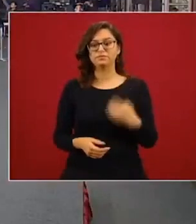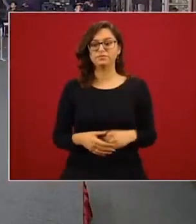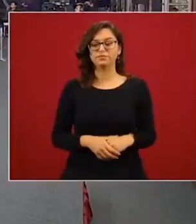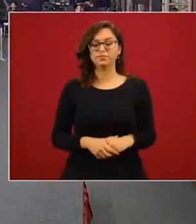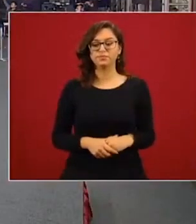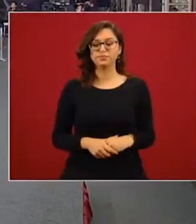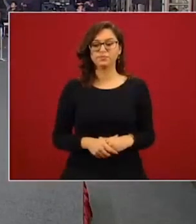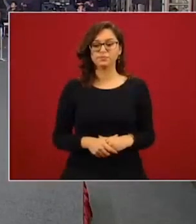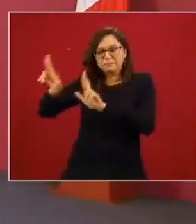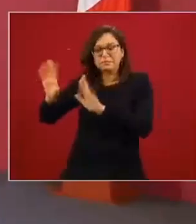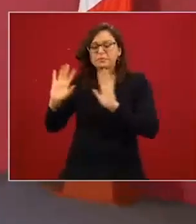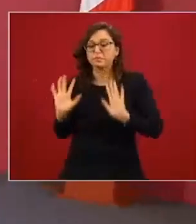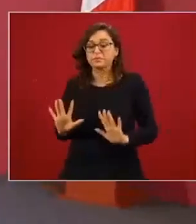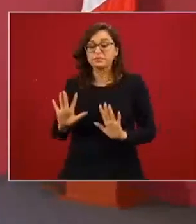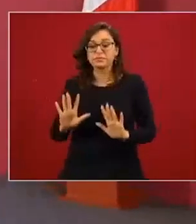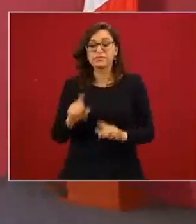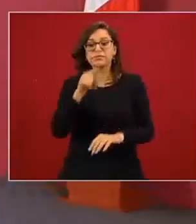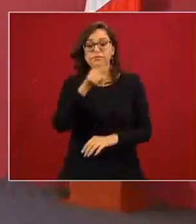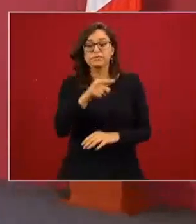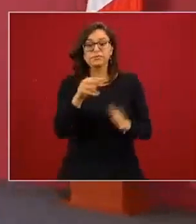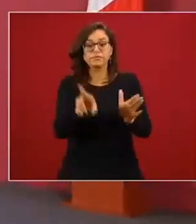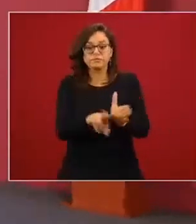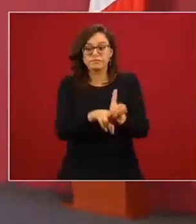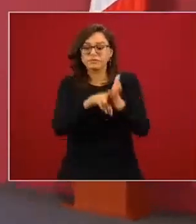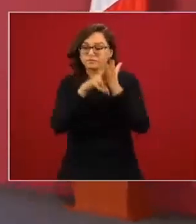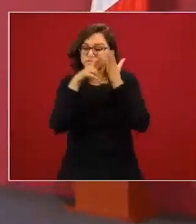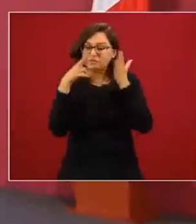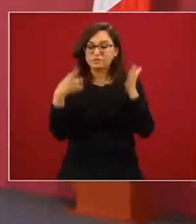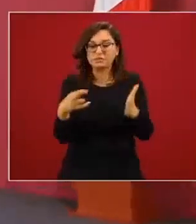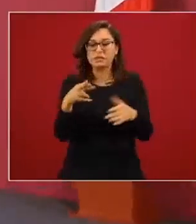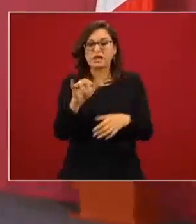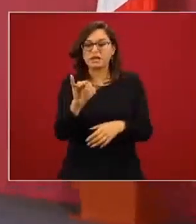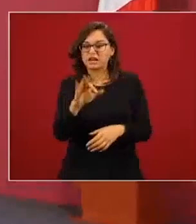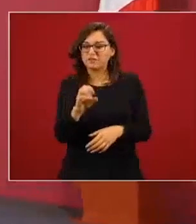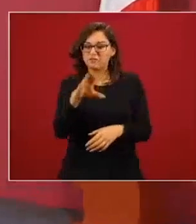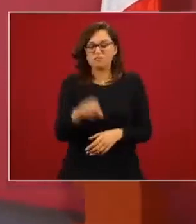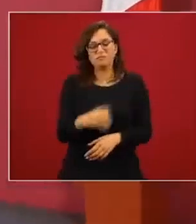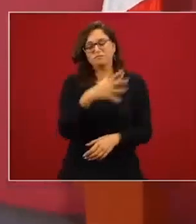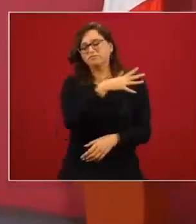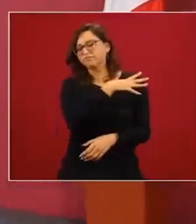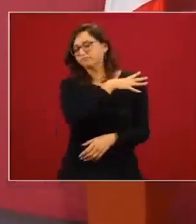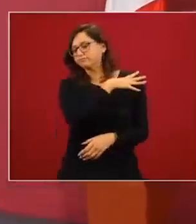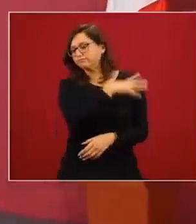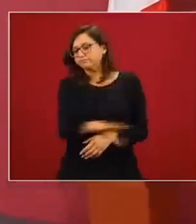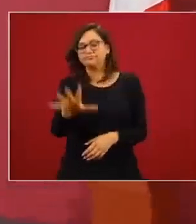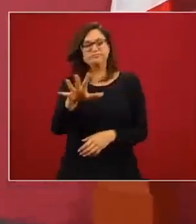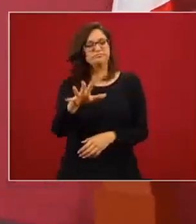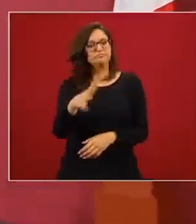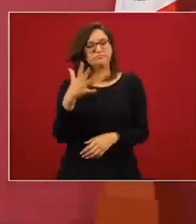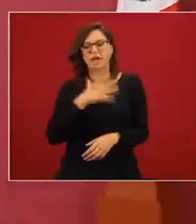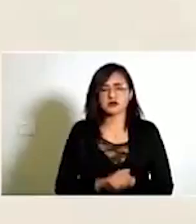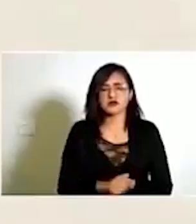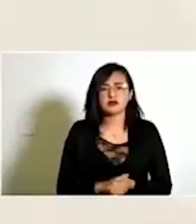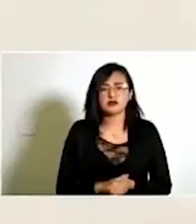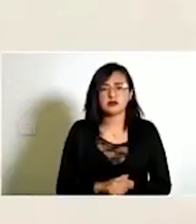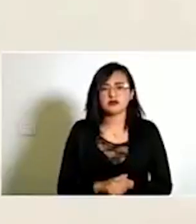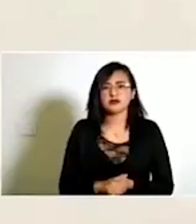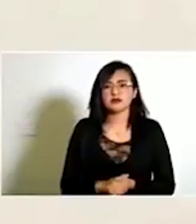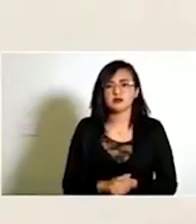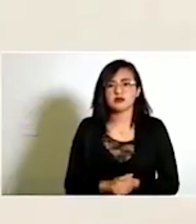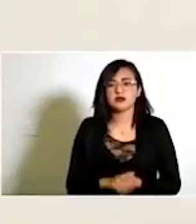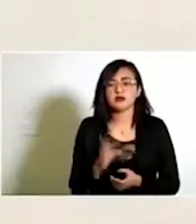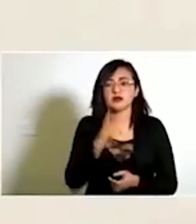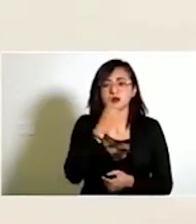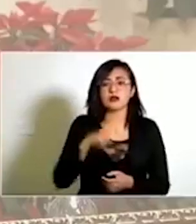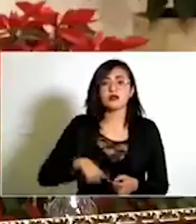Miren el Reforma, que es un pasquín inmundo de los de mero arriba. Le digo que